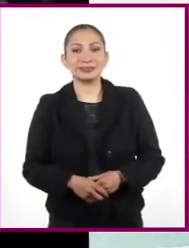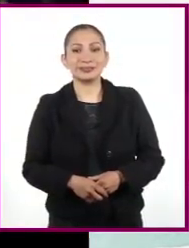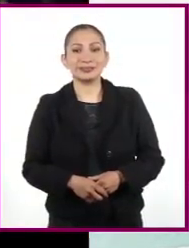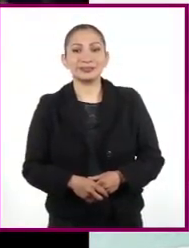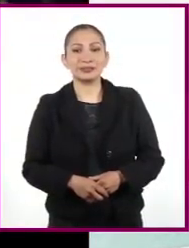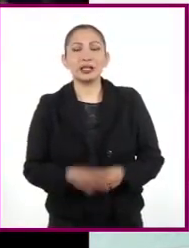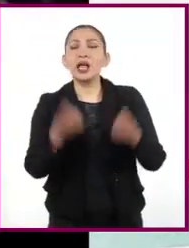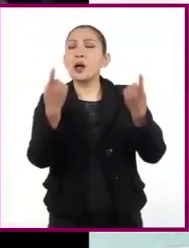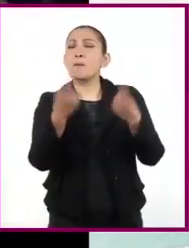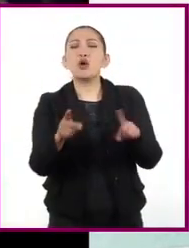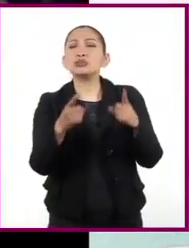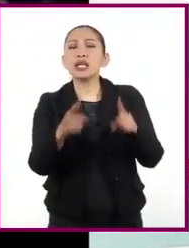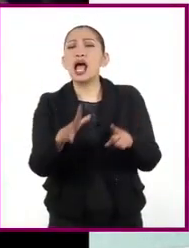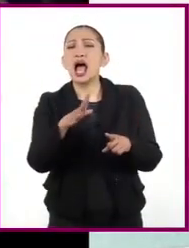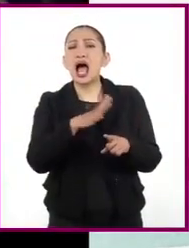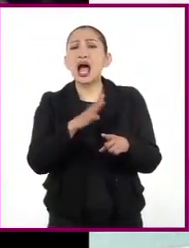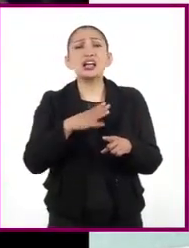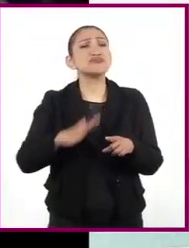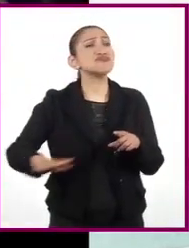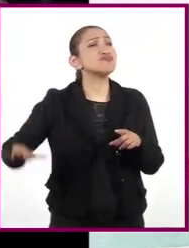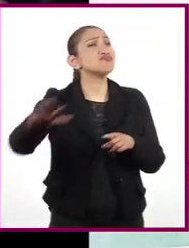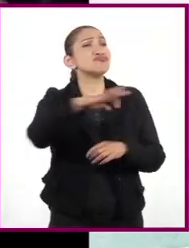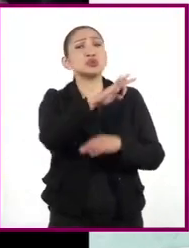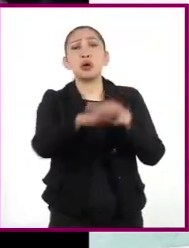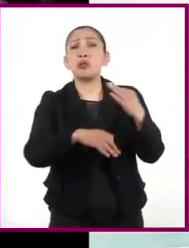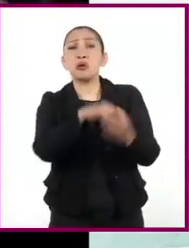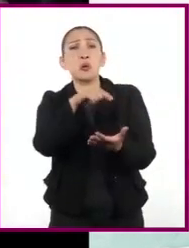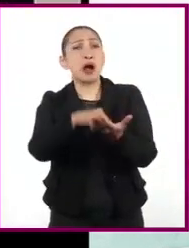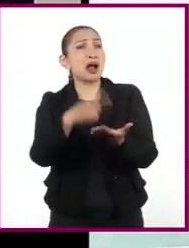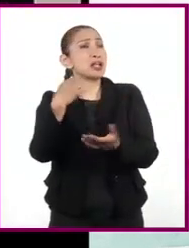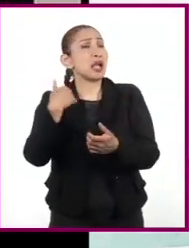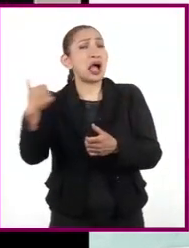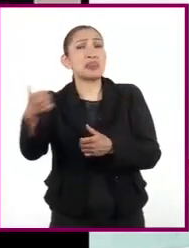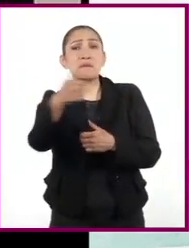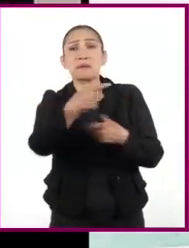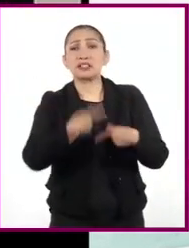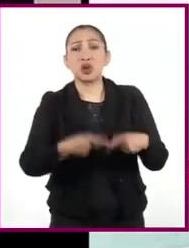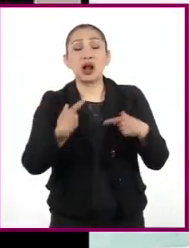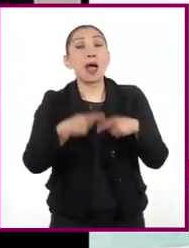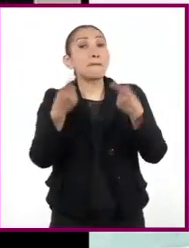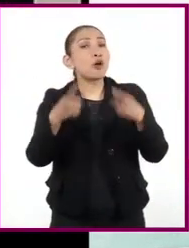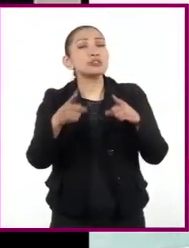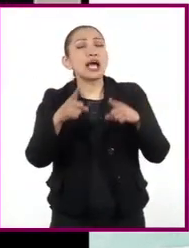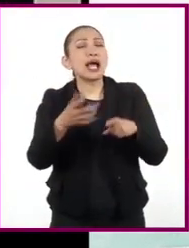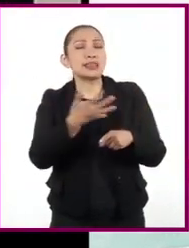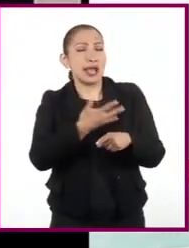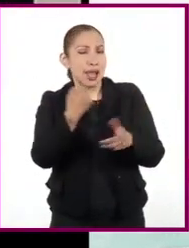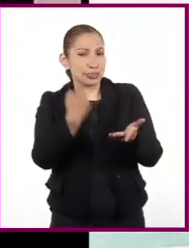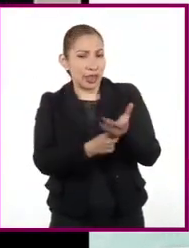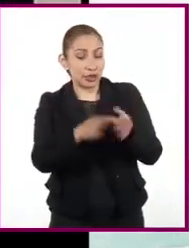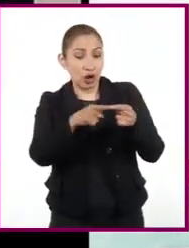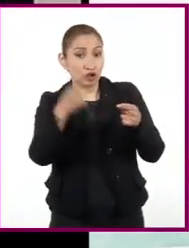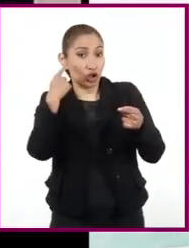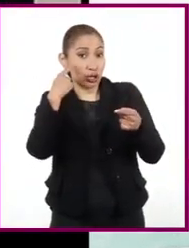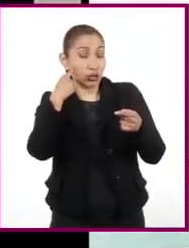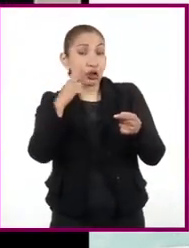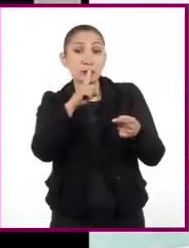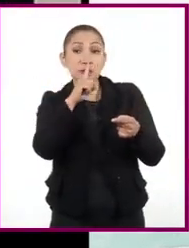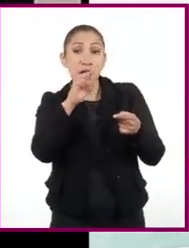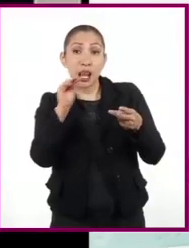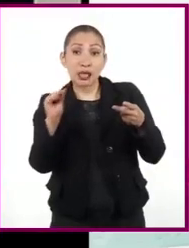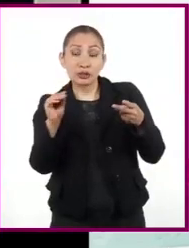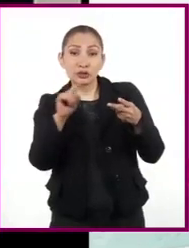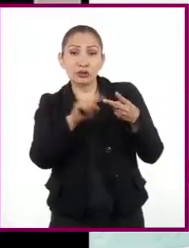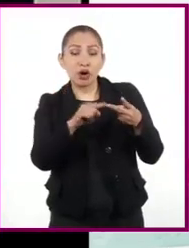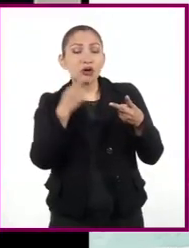La música está presente y vive en todos nosotros. La música consta principalmente de sonidos y silencios.